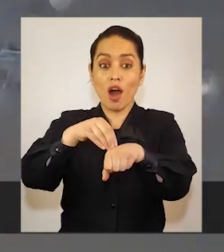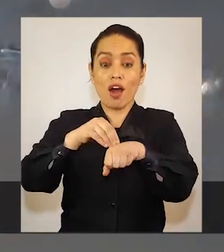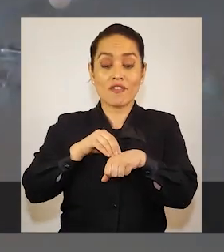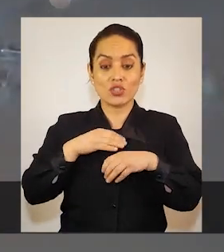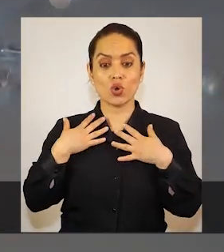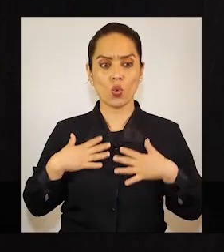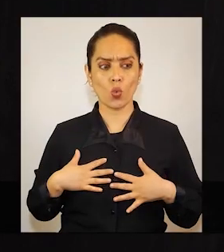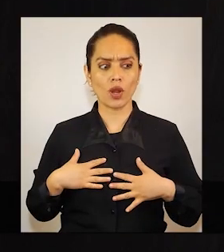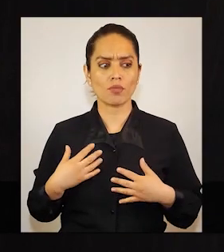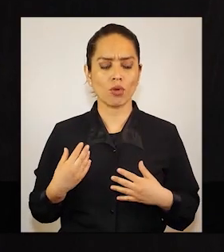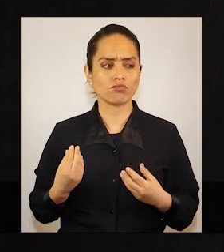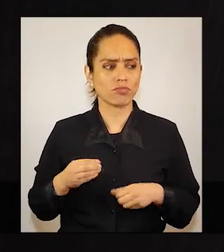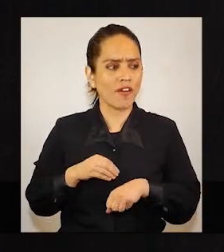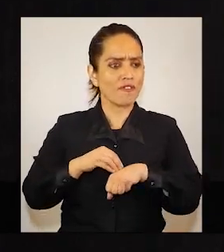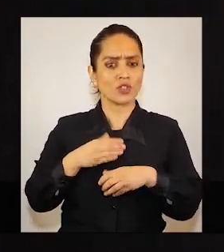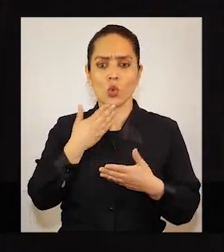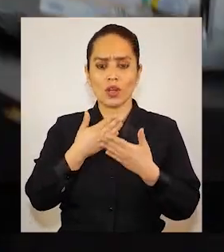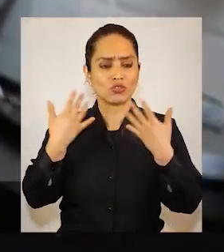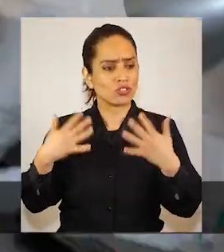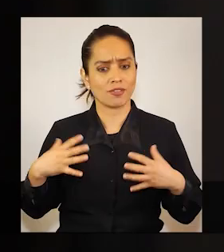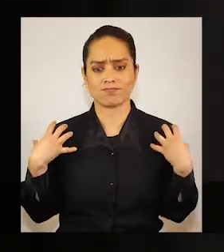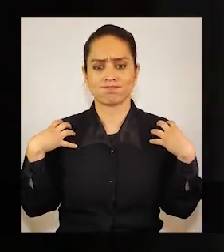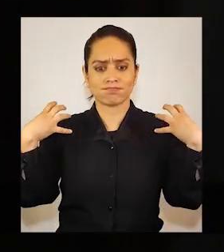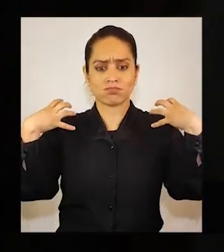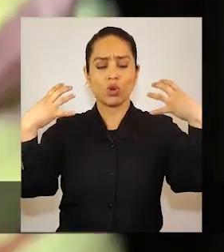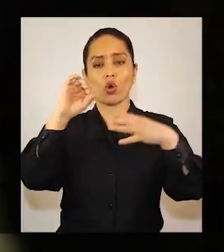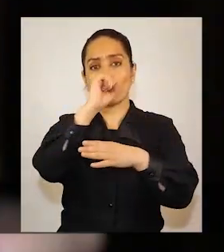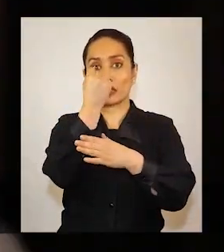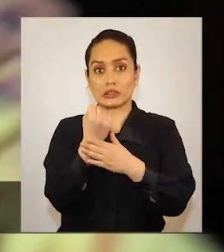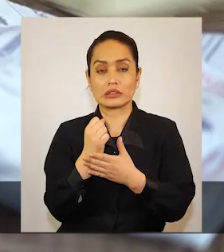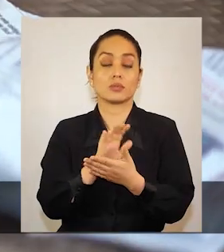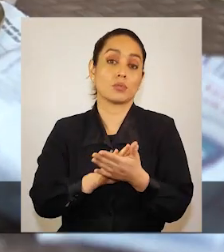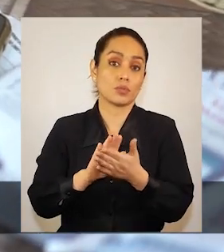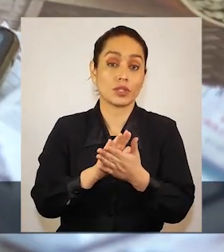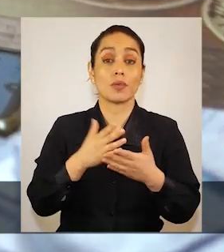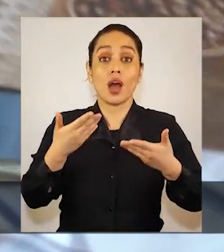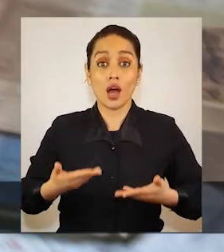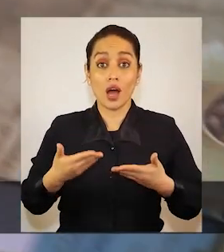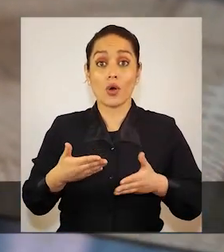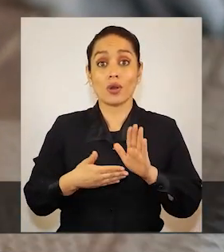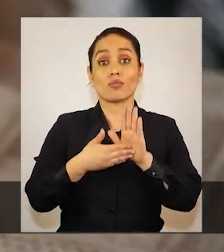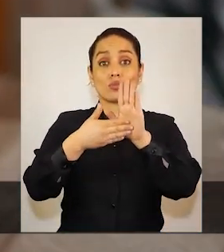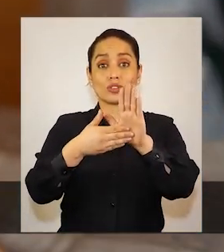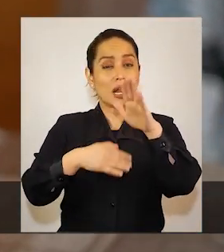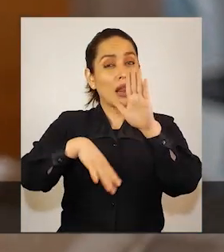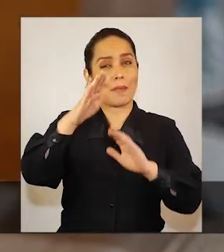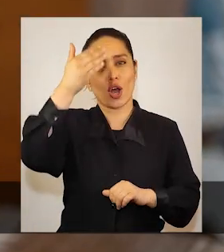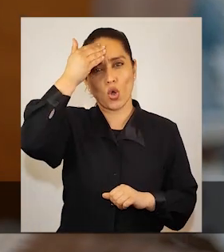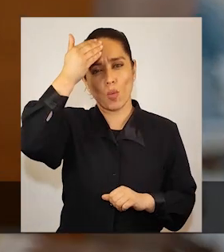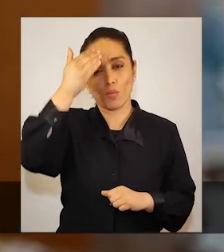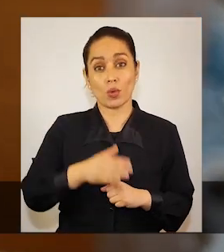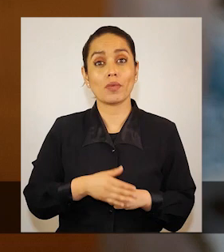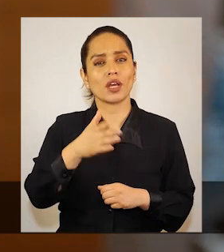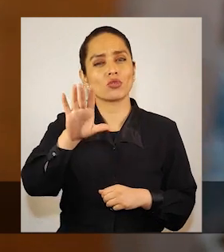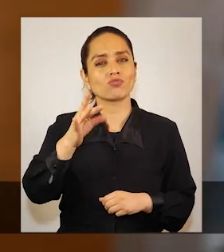tu propio cuerpo te da cuando estás sobrepasada o cansado. A continuación te mostramos las más comunes